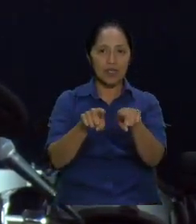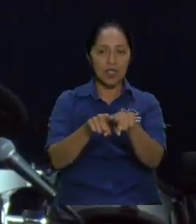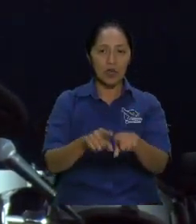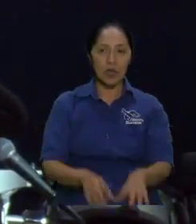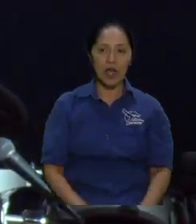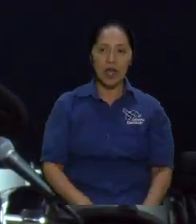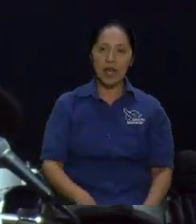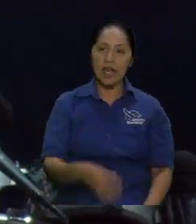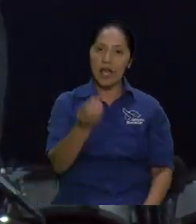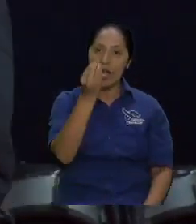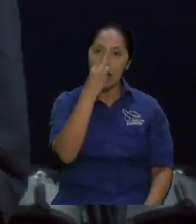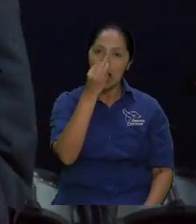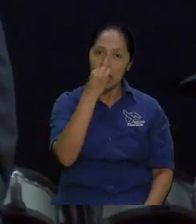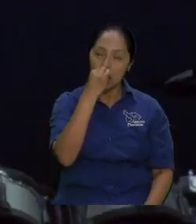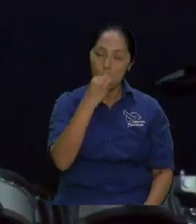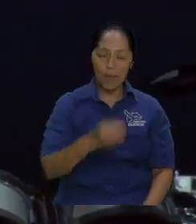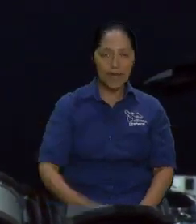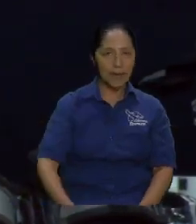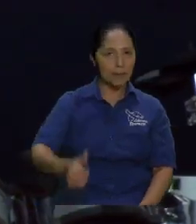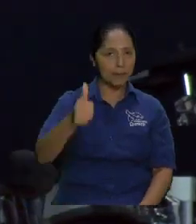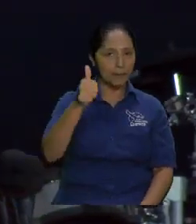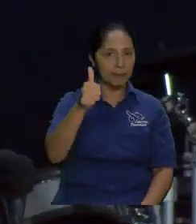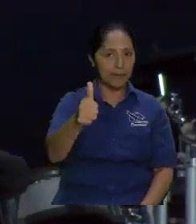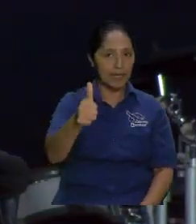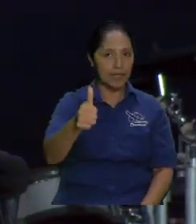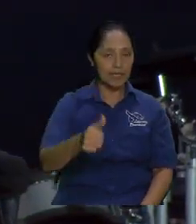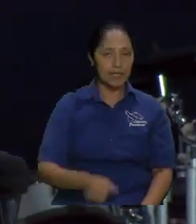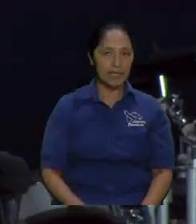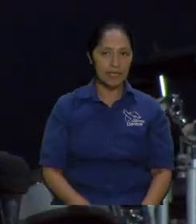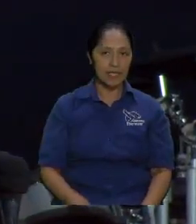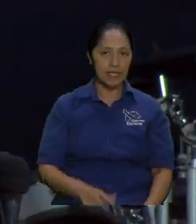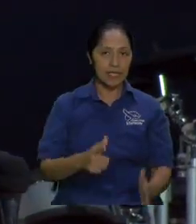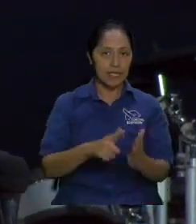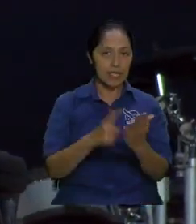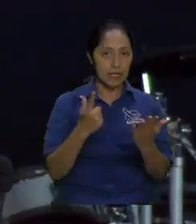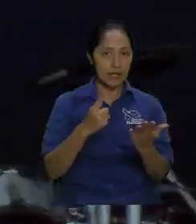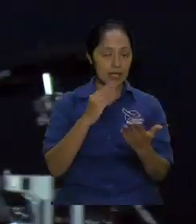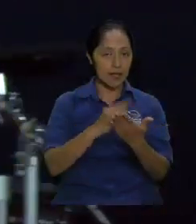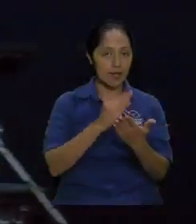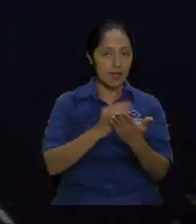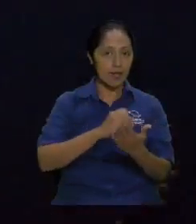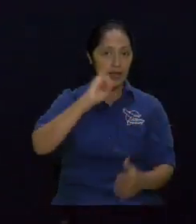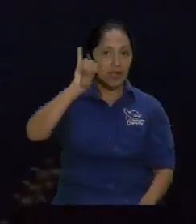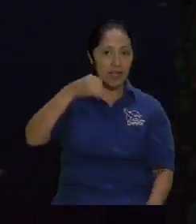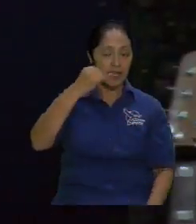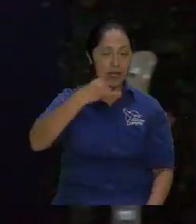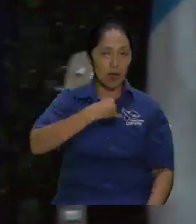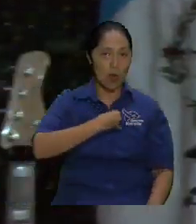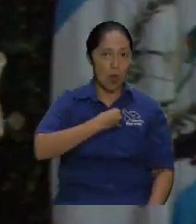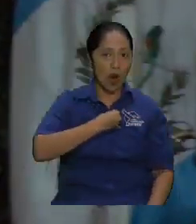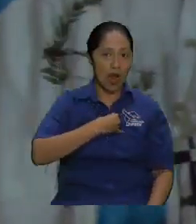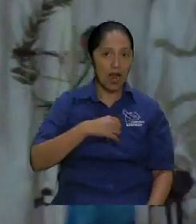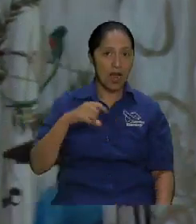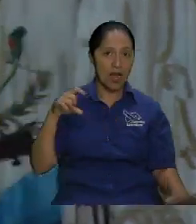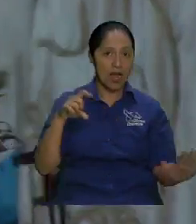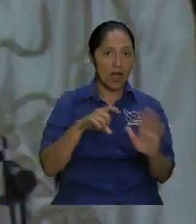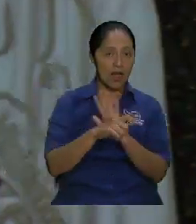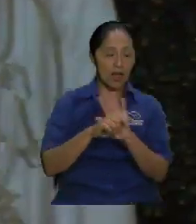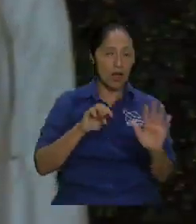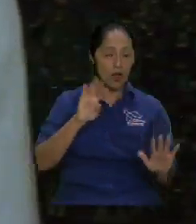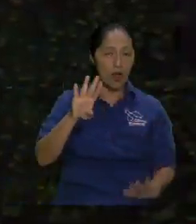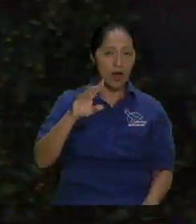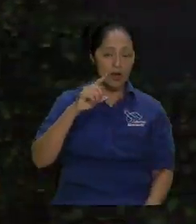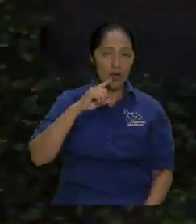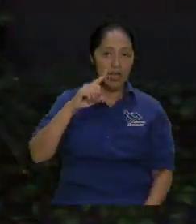buena comida eso no me lo estoy inventando eso lo dice Juan 4 34 que mi comida es hacer la voluntad del Señor y